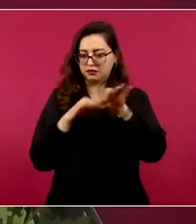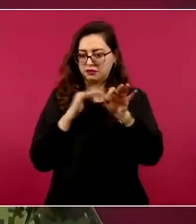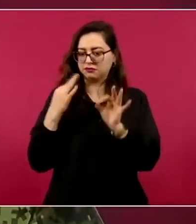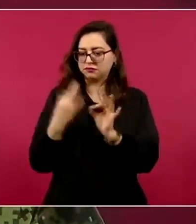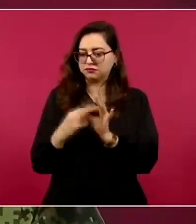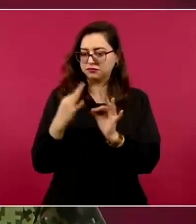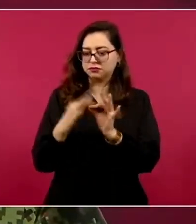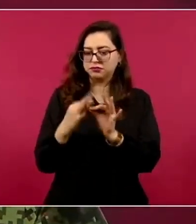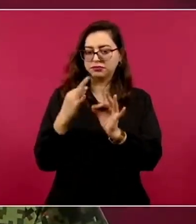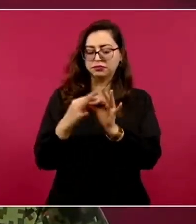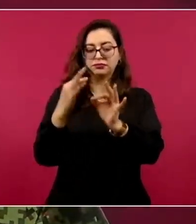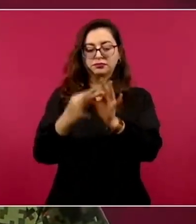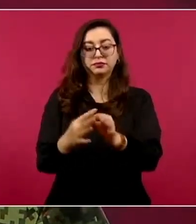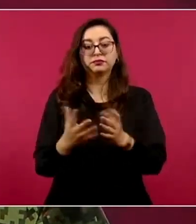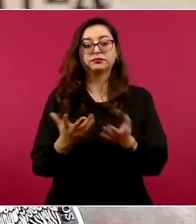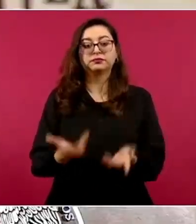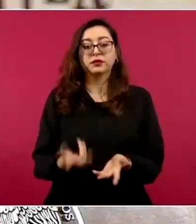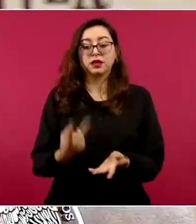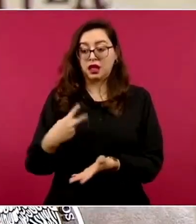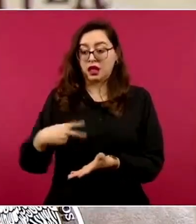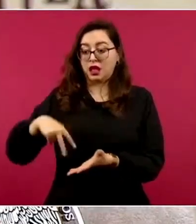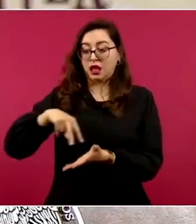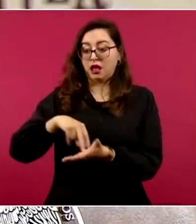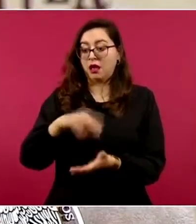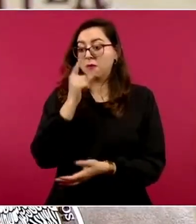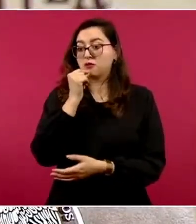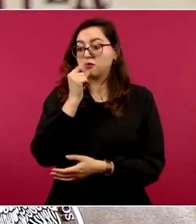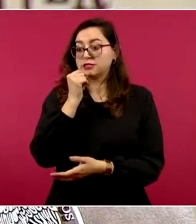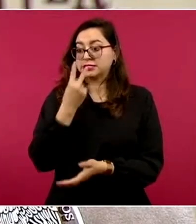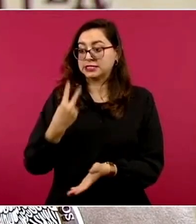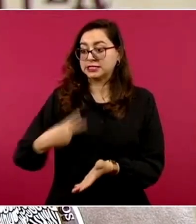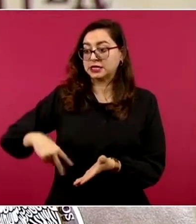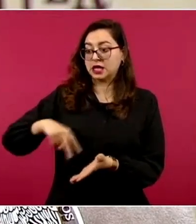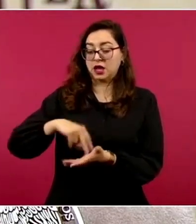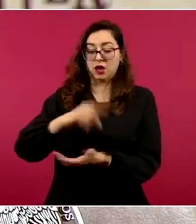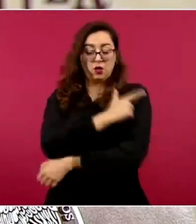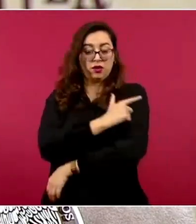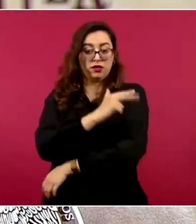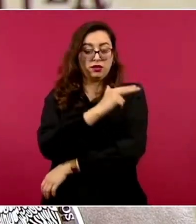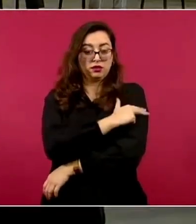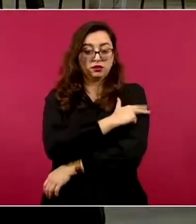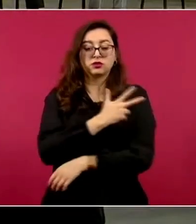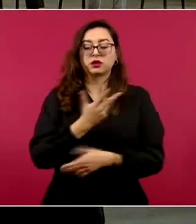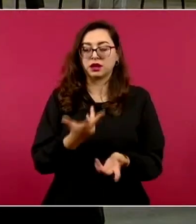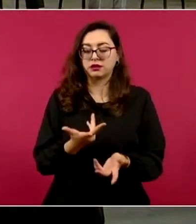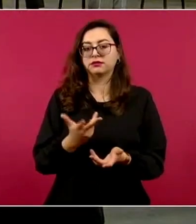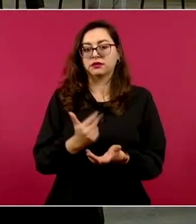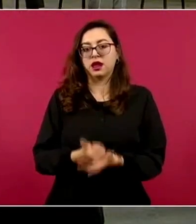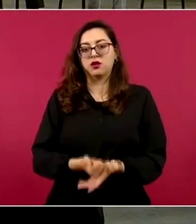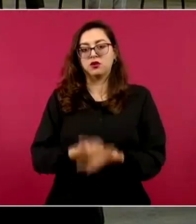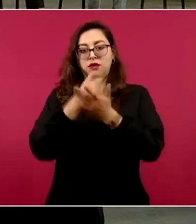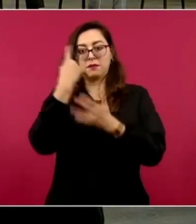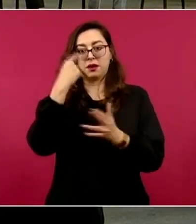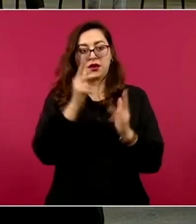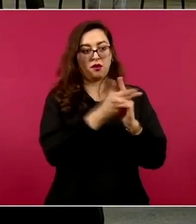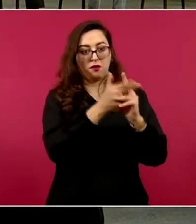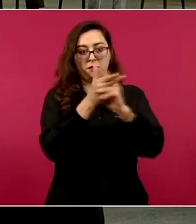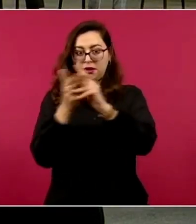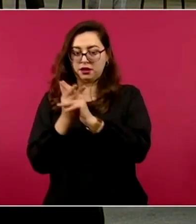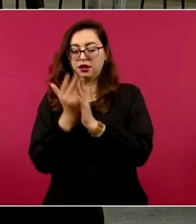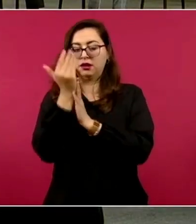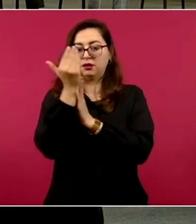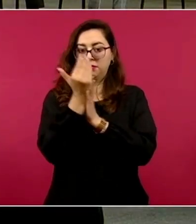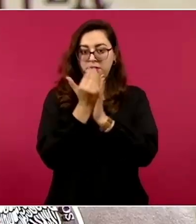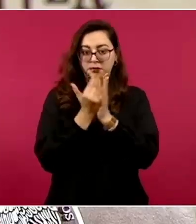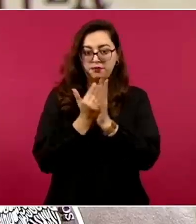principalmente vinculados a delincuencia organizada, tengan una reducción. Y se sigue trabajando,